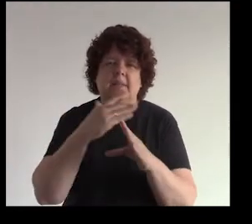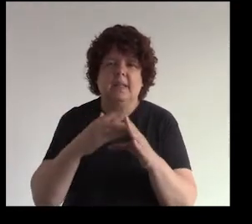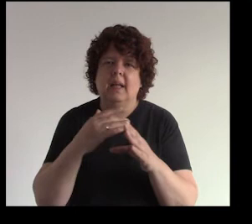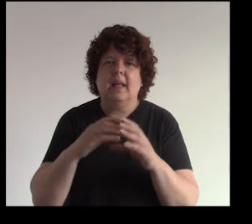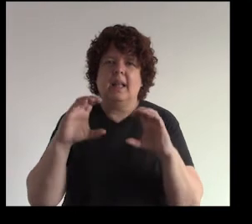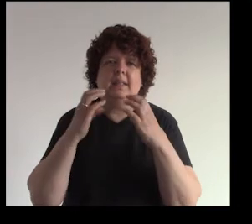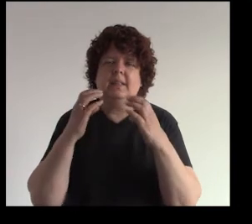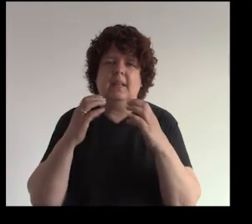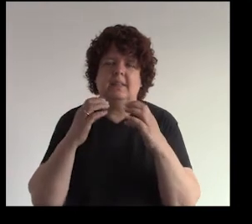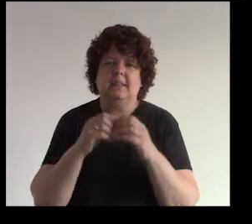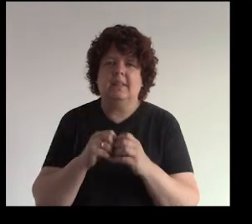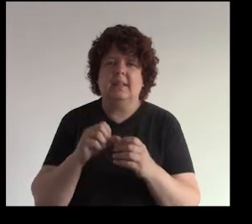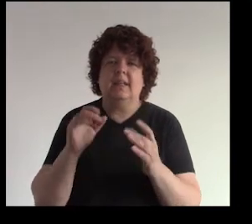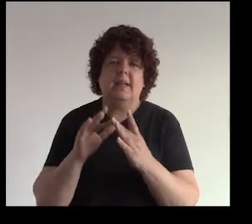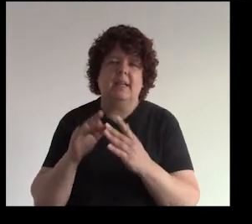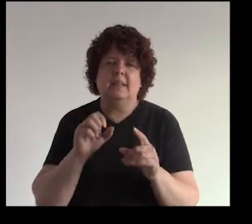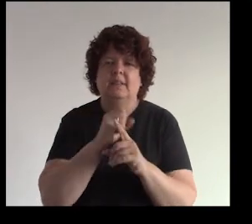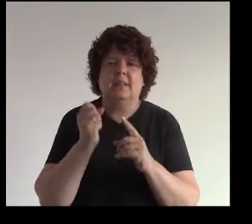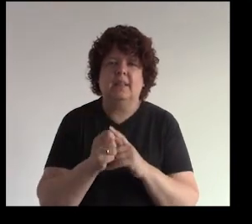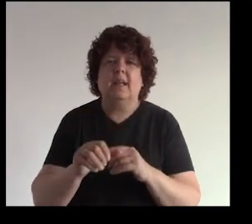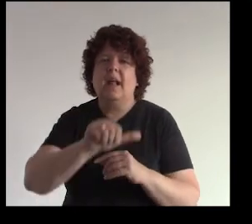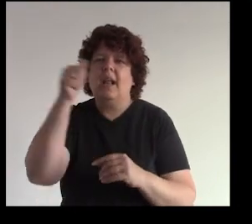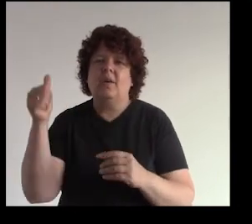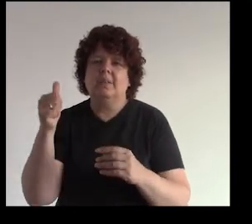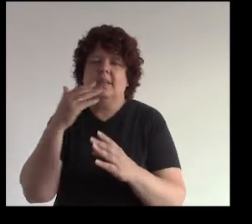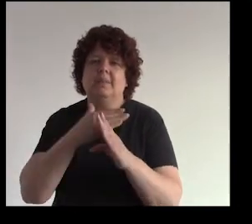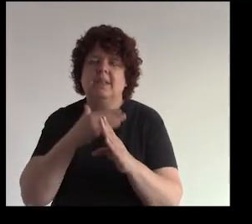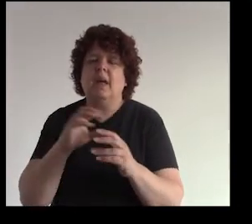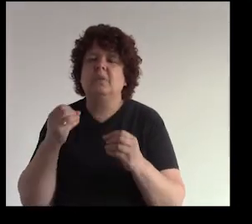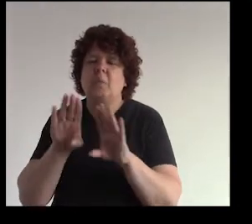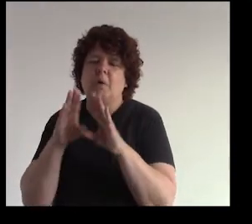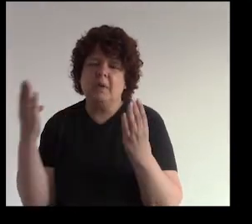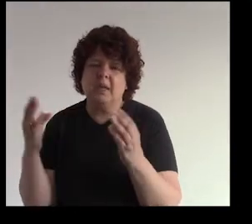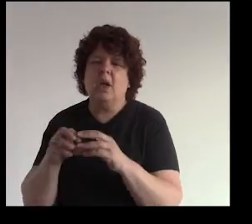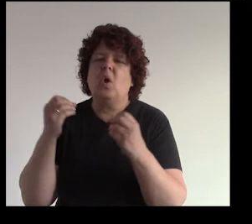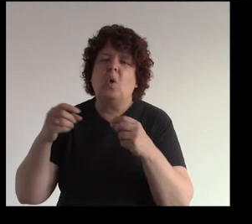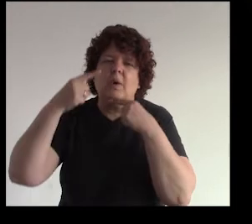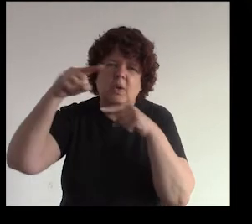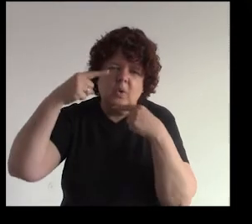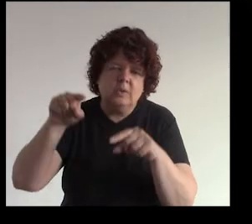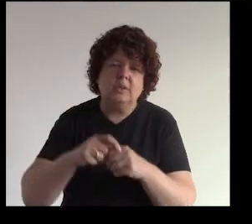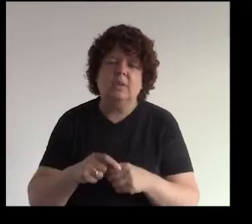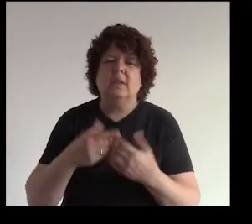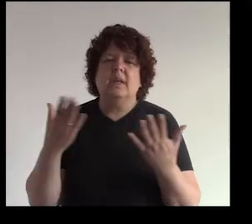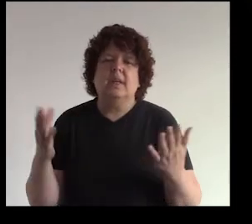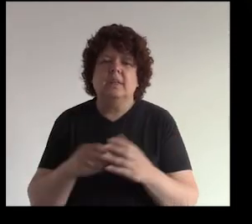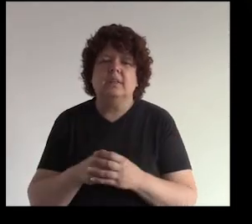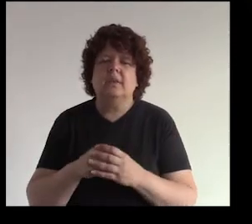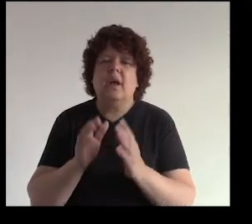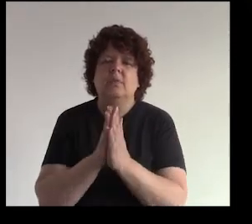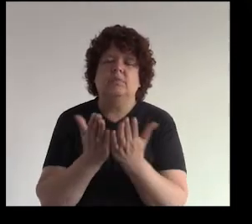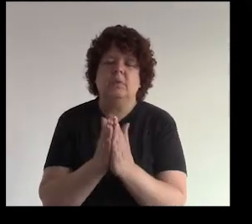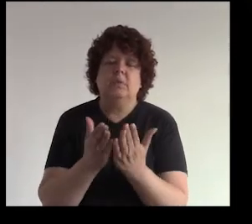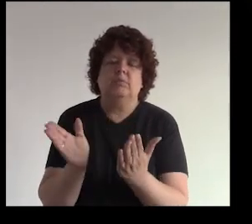del curso de redes sociales porque la otra mitad es como abrir una cuenta como crear una publicación como hacer un anuncio y todo eso